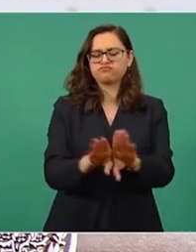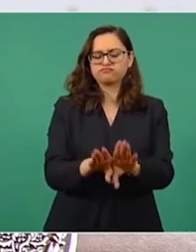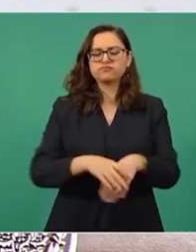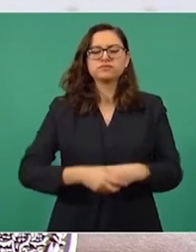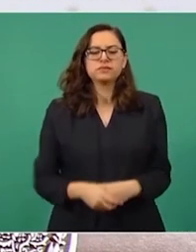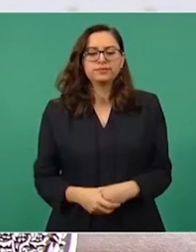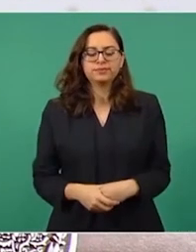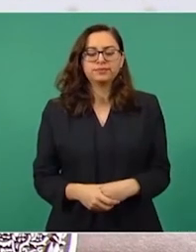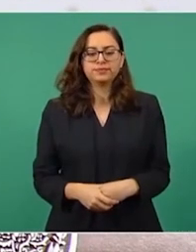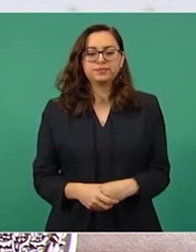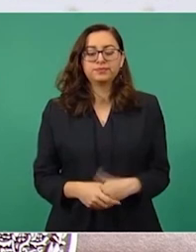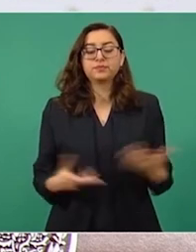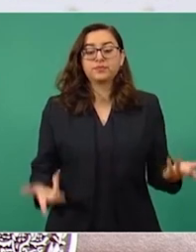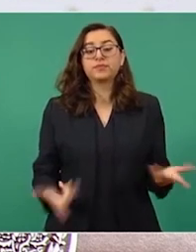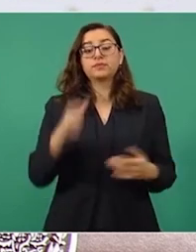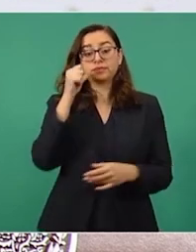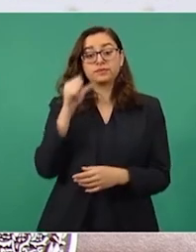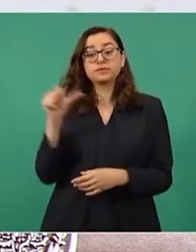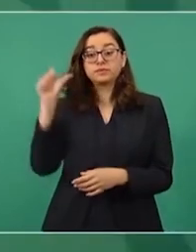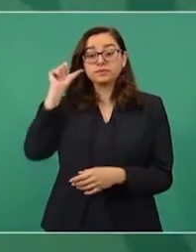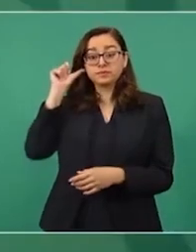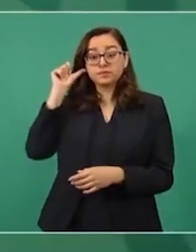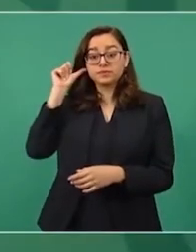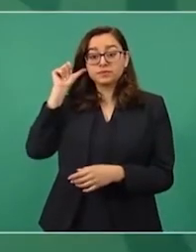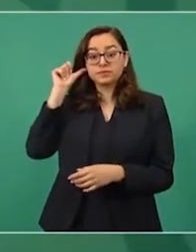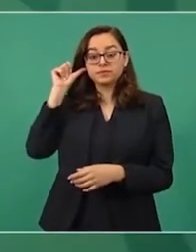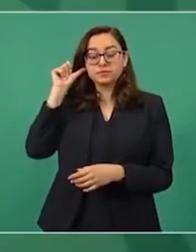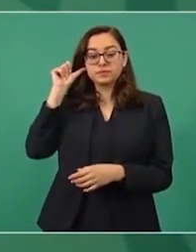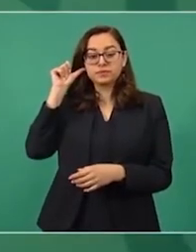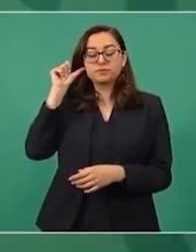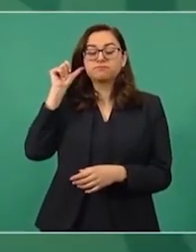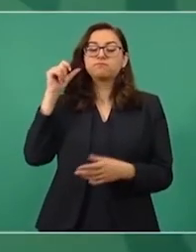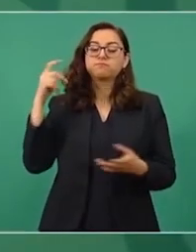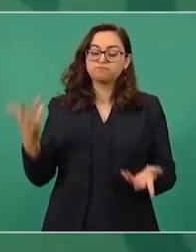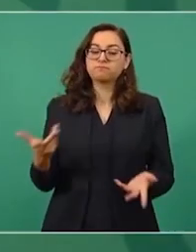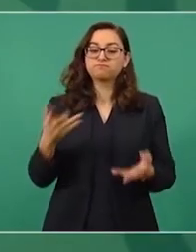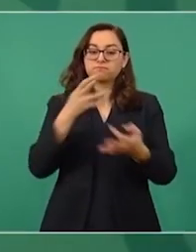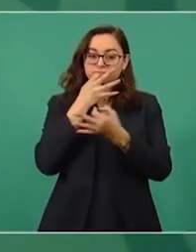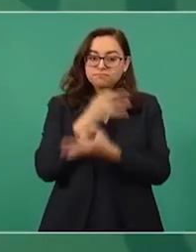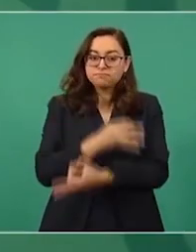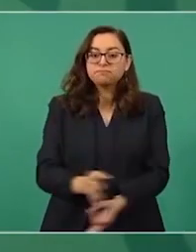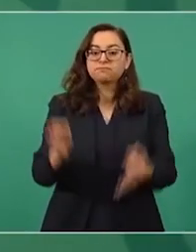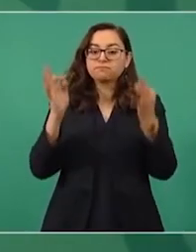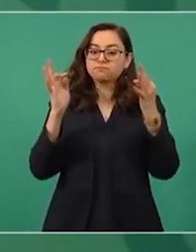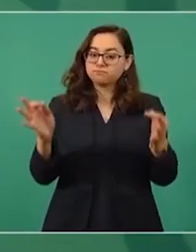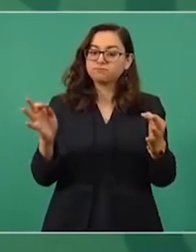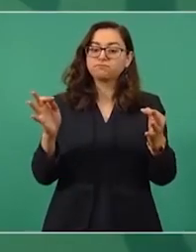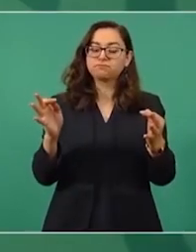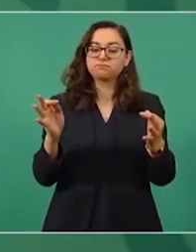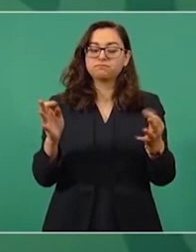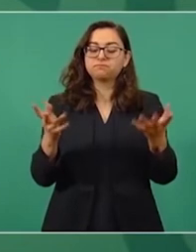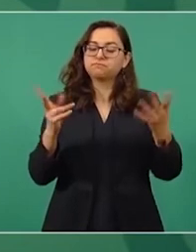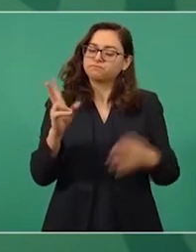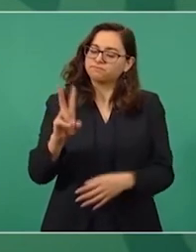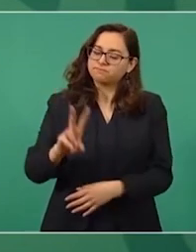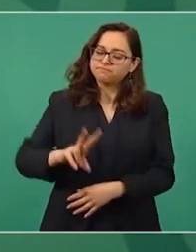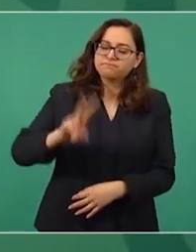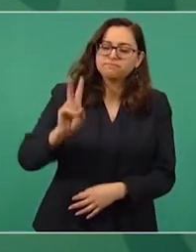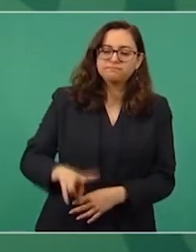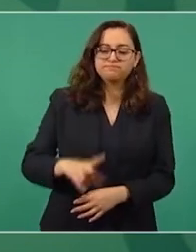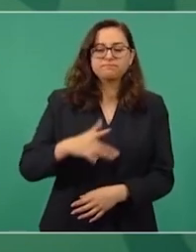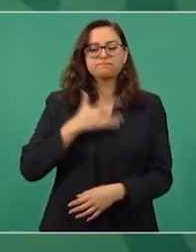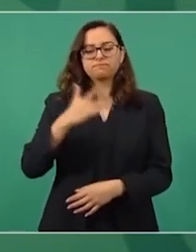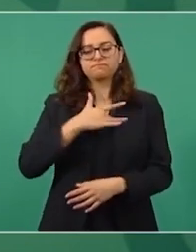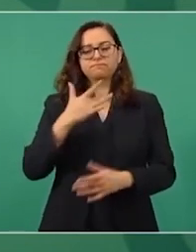Desde ayer expresamos, manifestamos nuestras condolencias